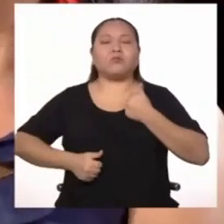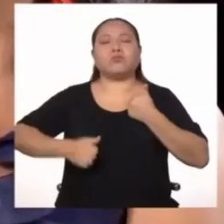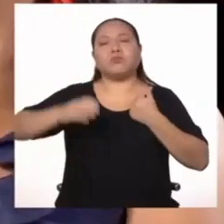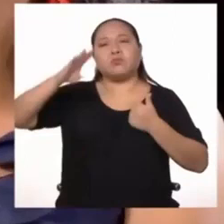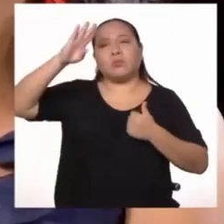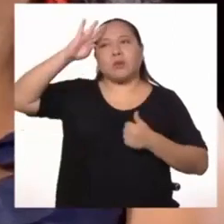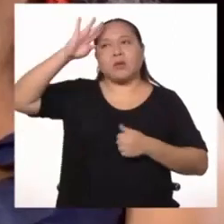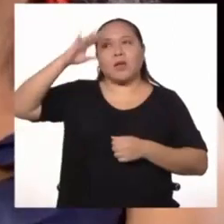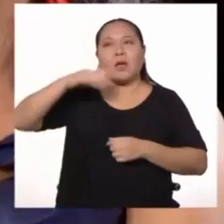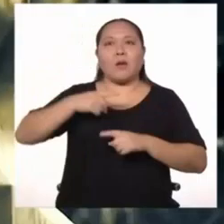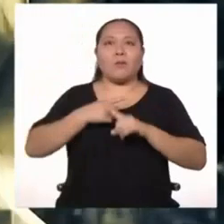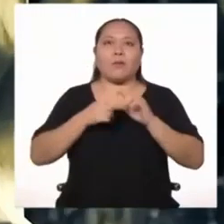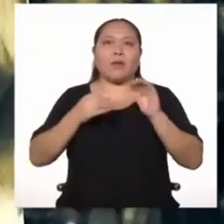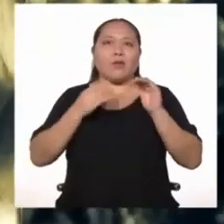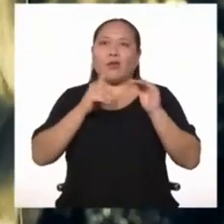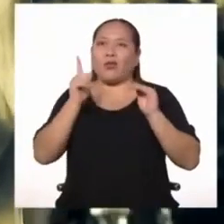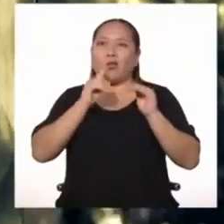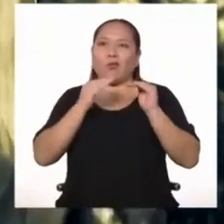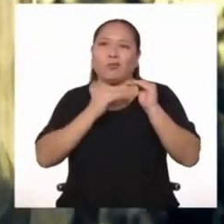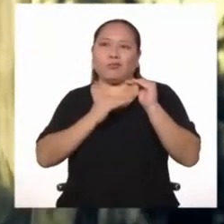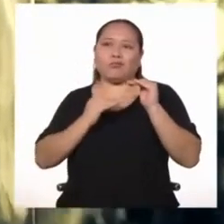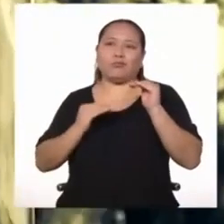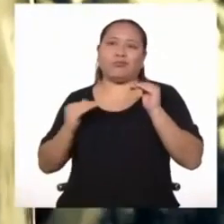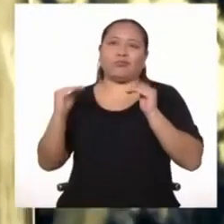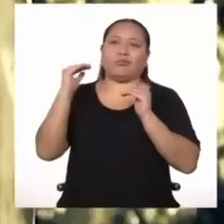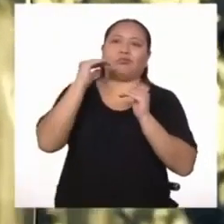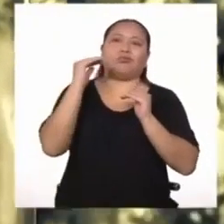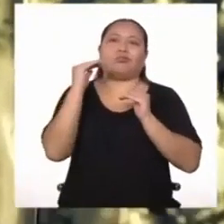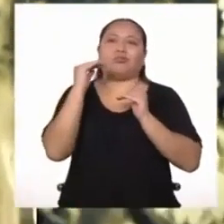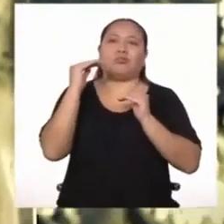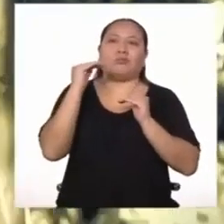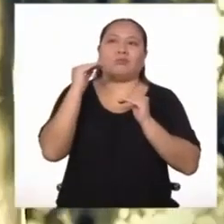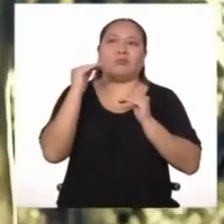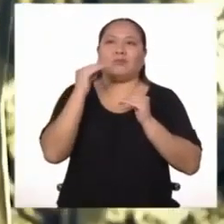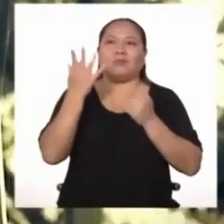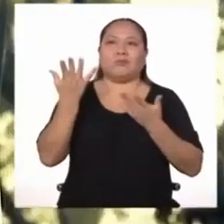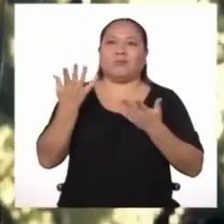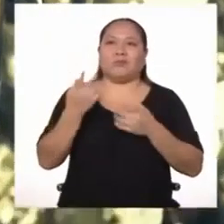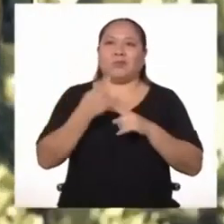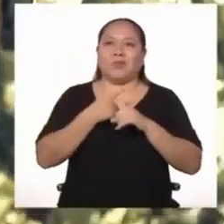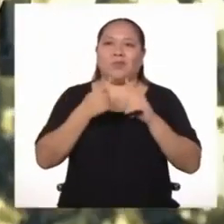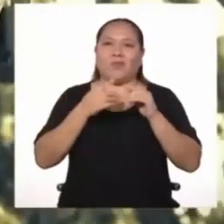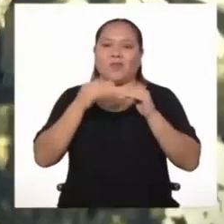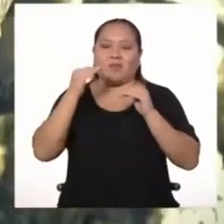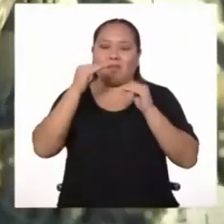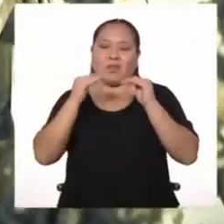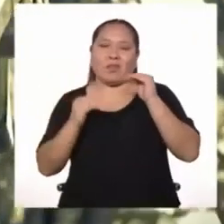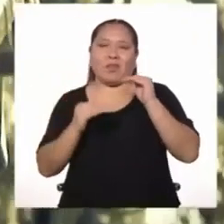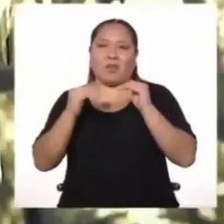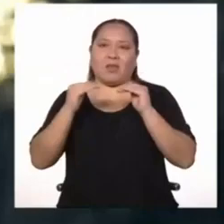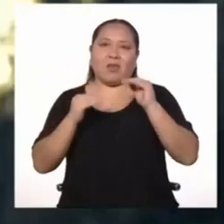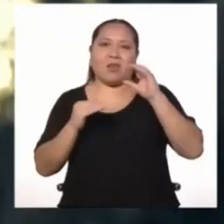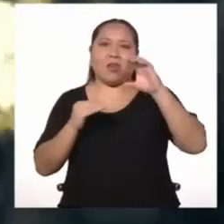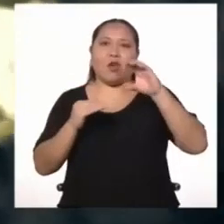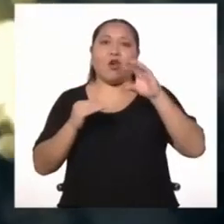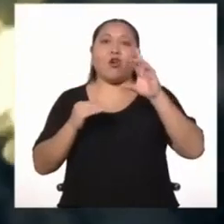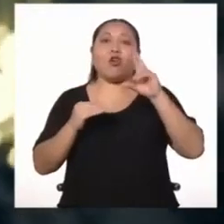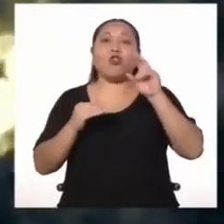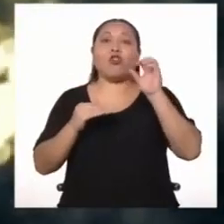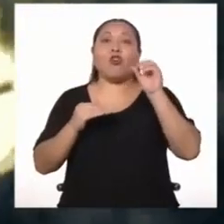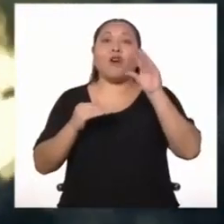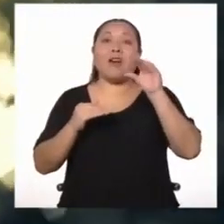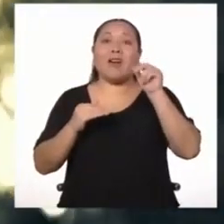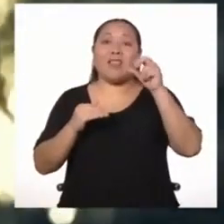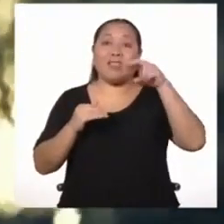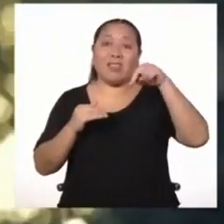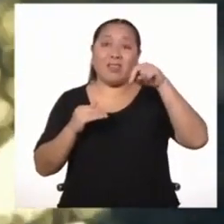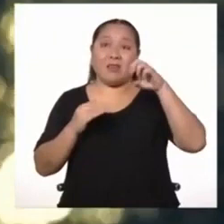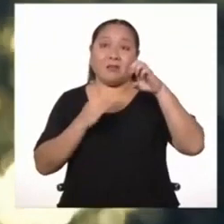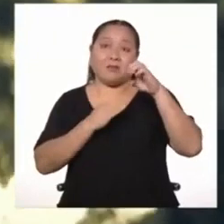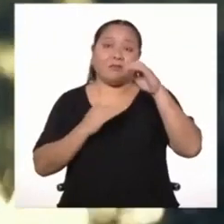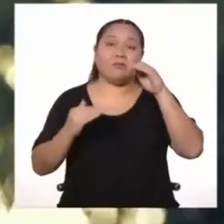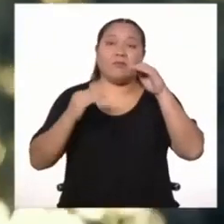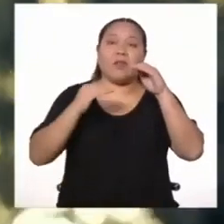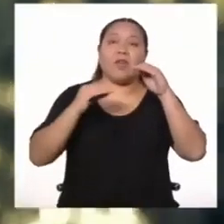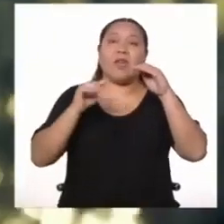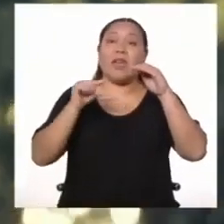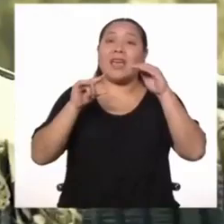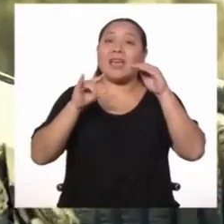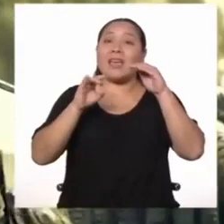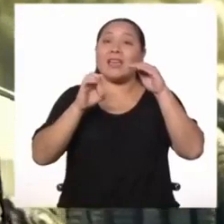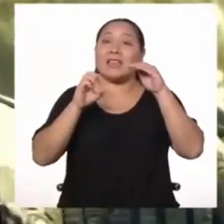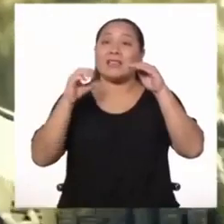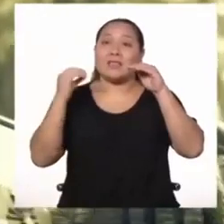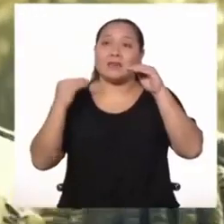digamos, a la altura, en el rango y la posición que tiene Cochrane. Pero él es una persona,